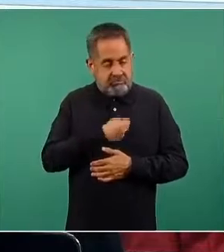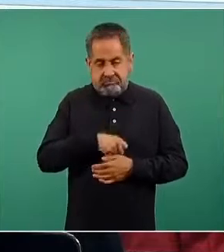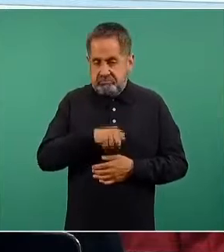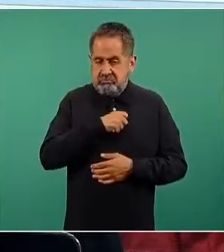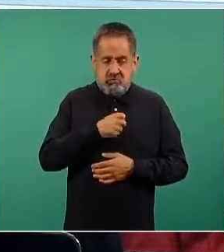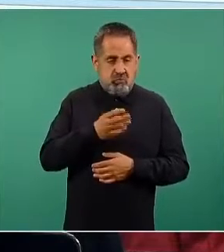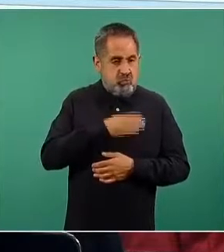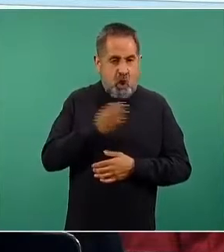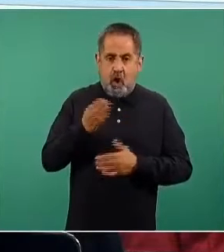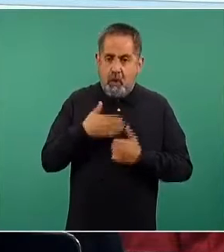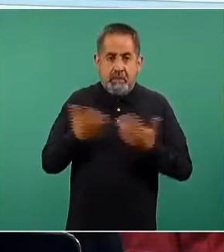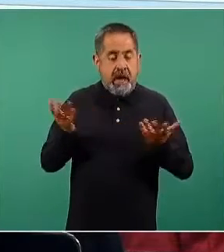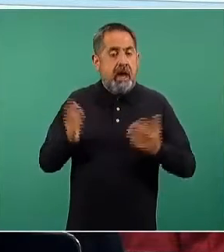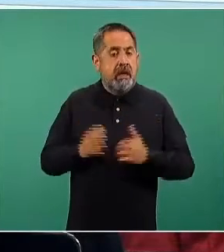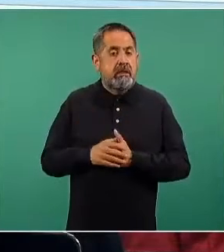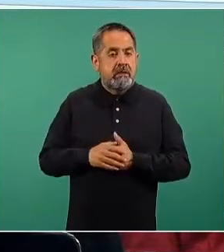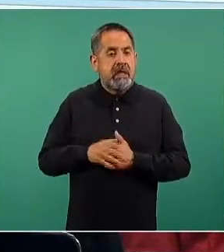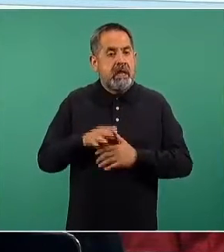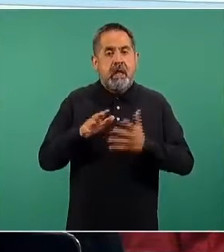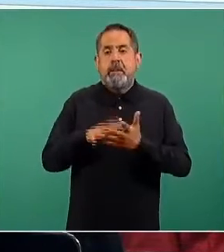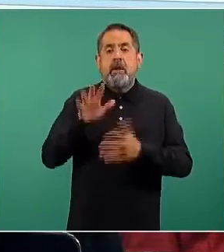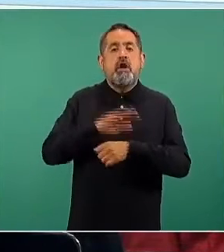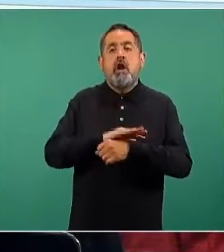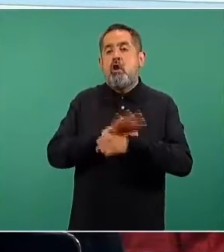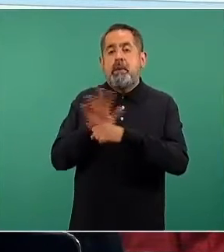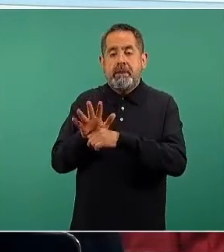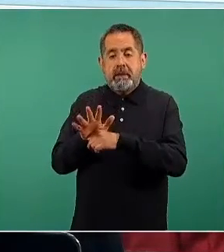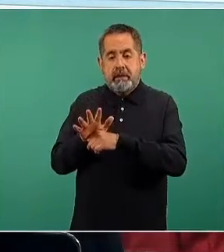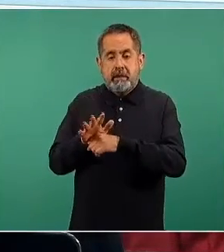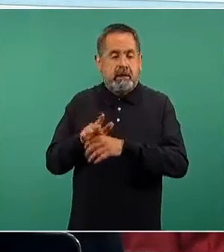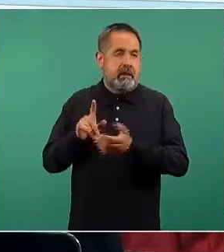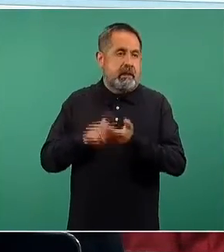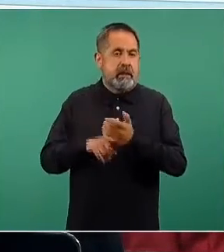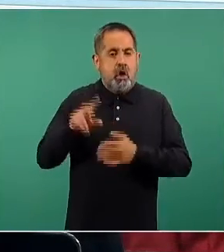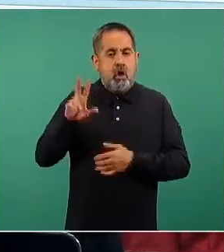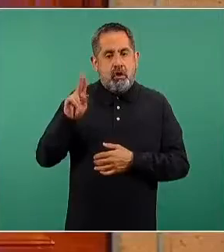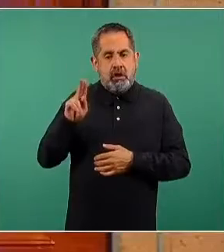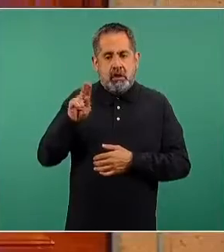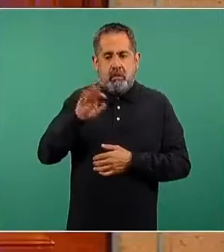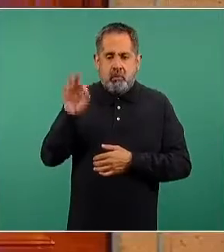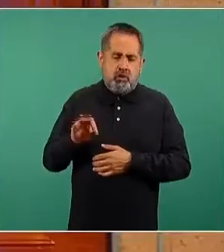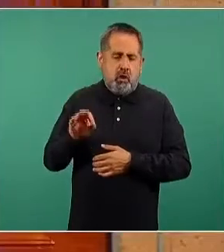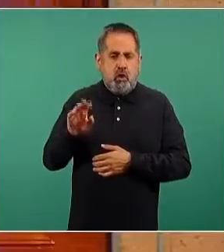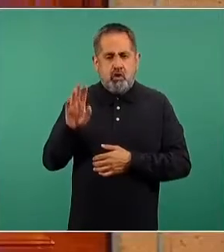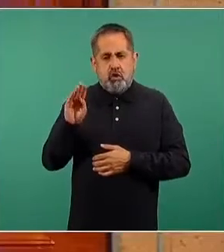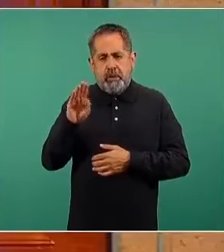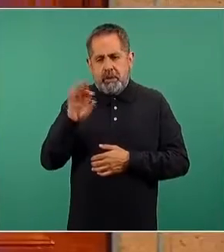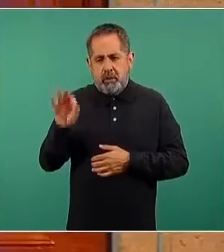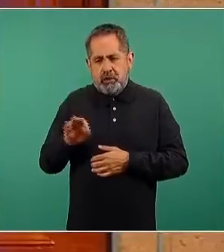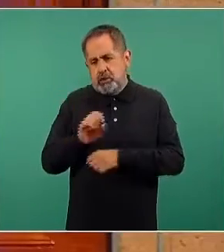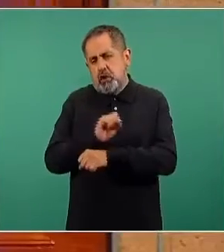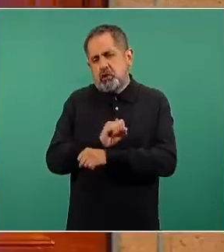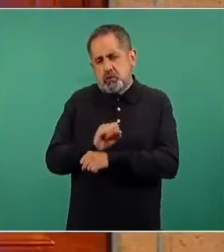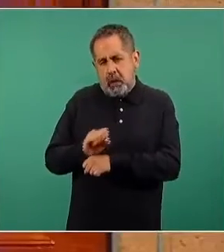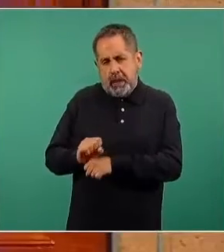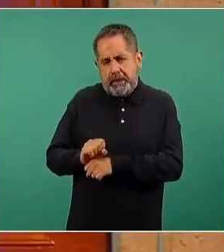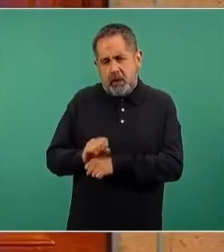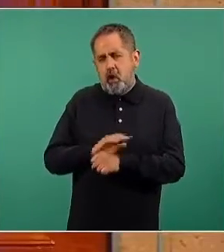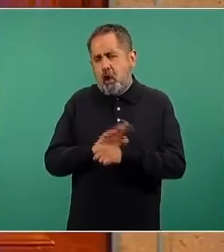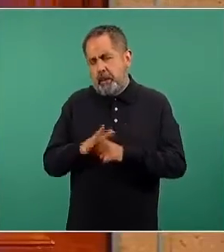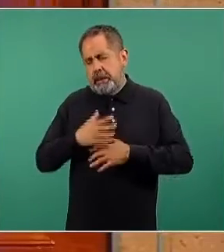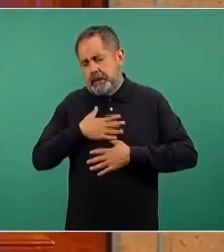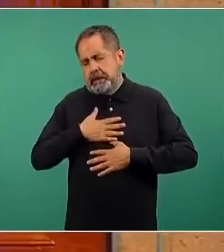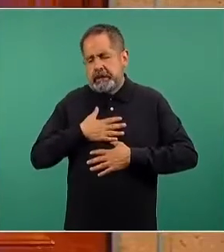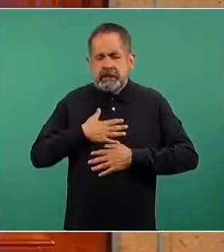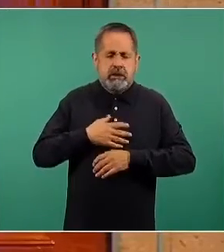que, obviamente, la COVID-19, la mayoría de sus casos, 80% o un poco más, es COVID leve, es COVID moderado,